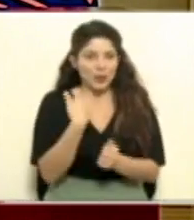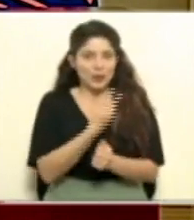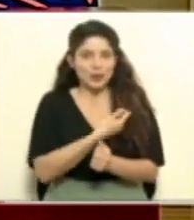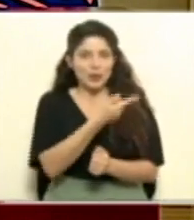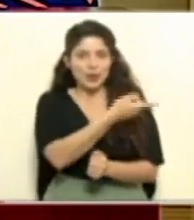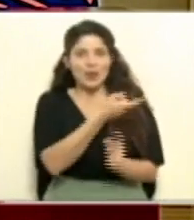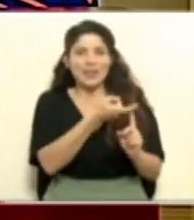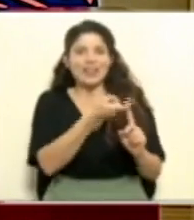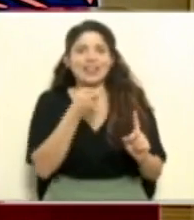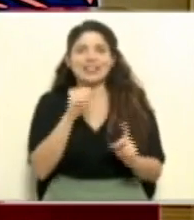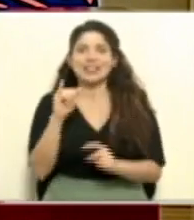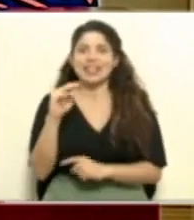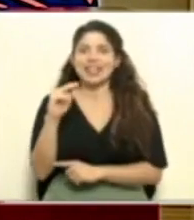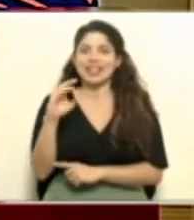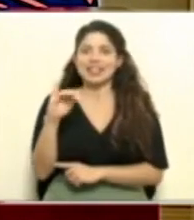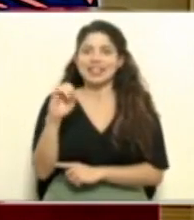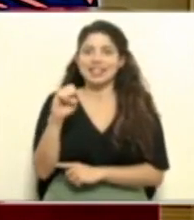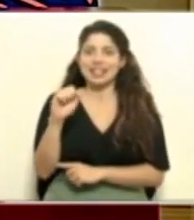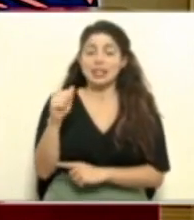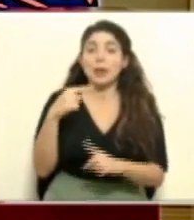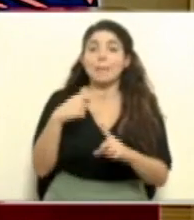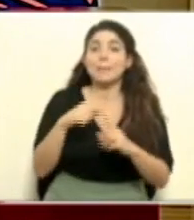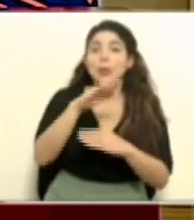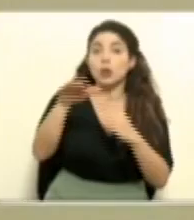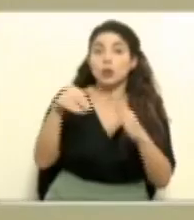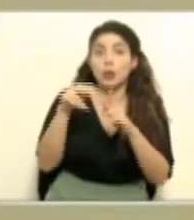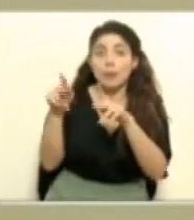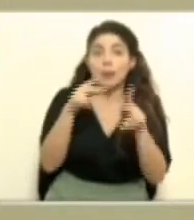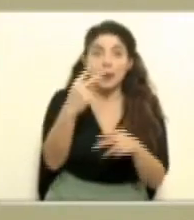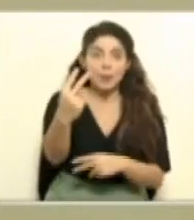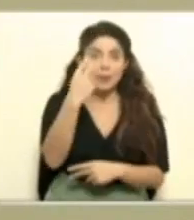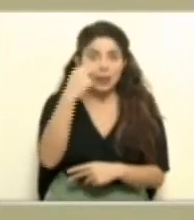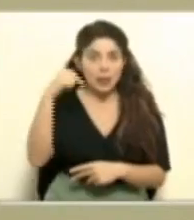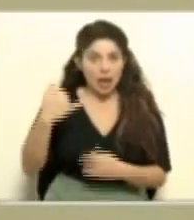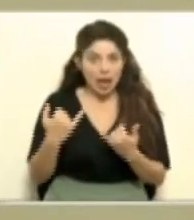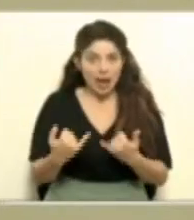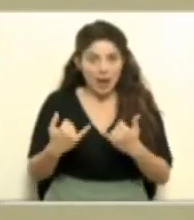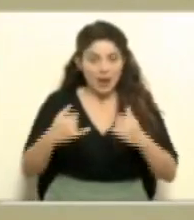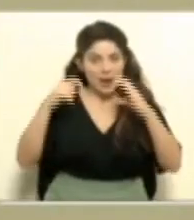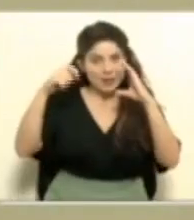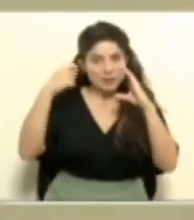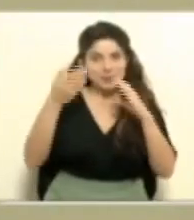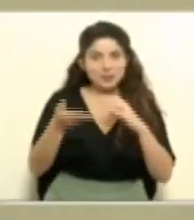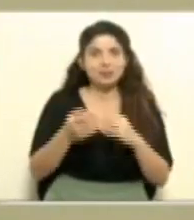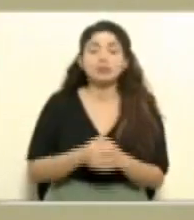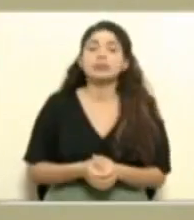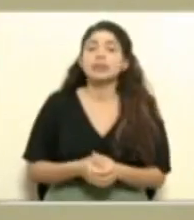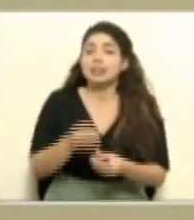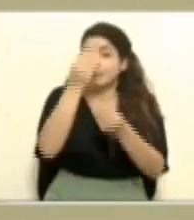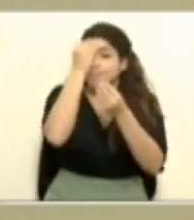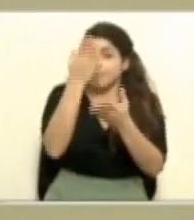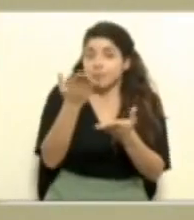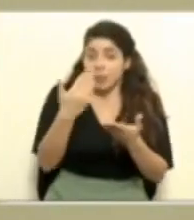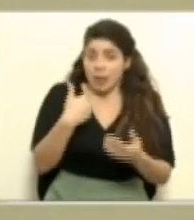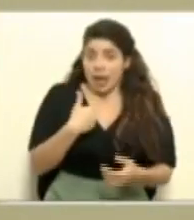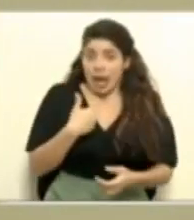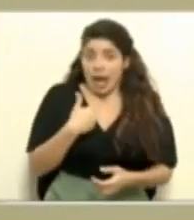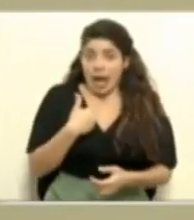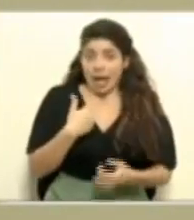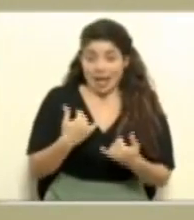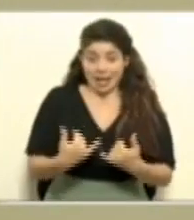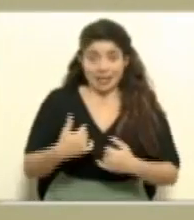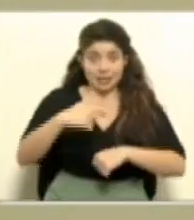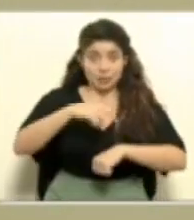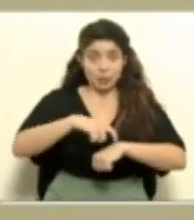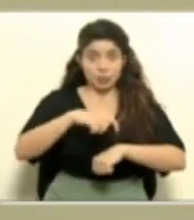cienza y a todos los que están presentes y siguiendo la transmisión. El reporte que tenemos para esta